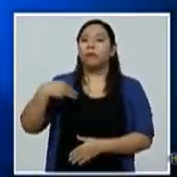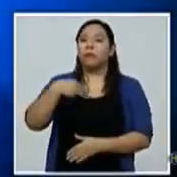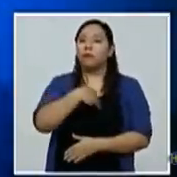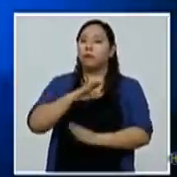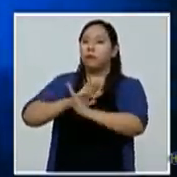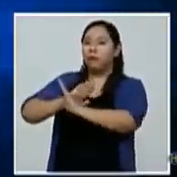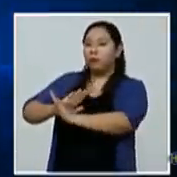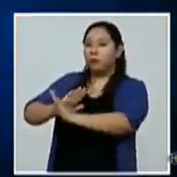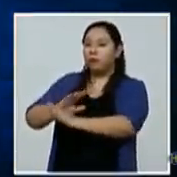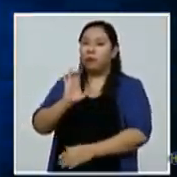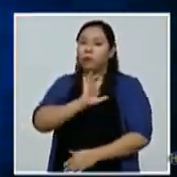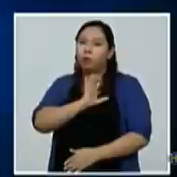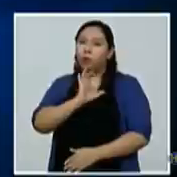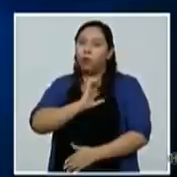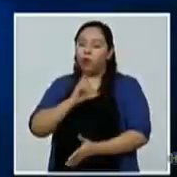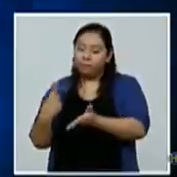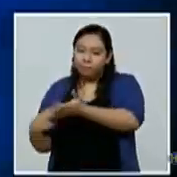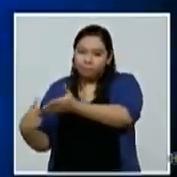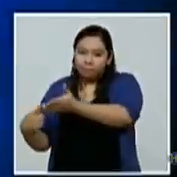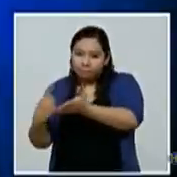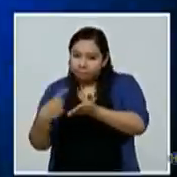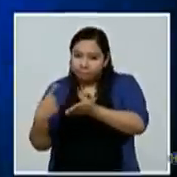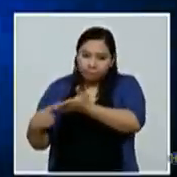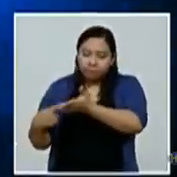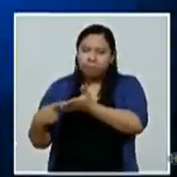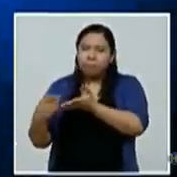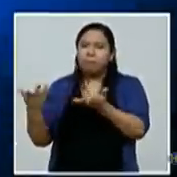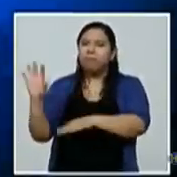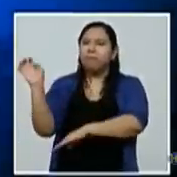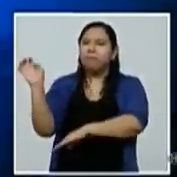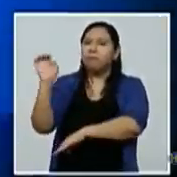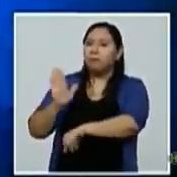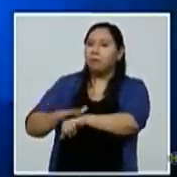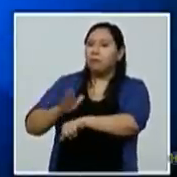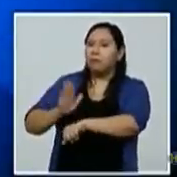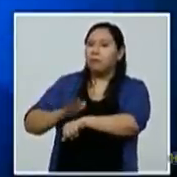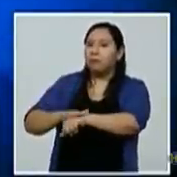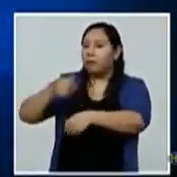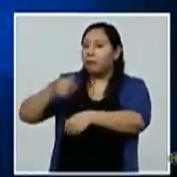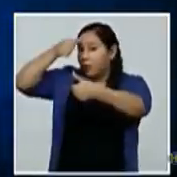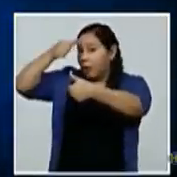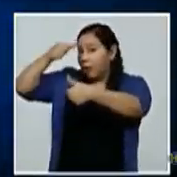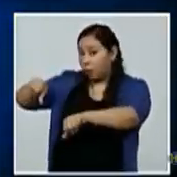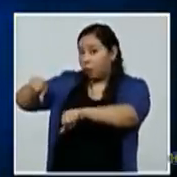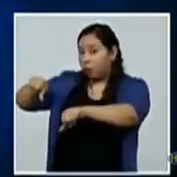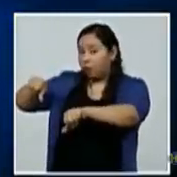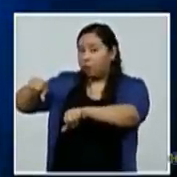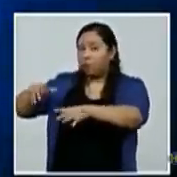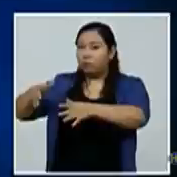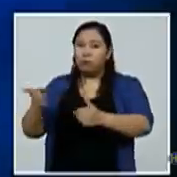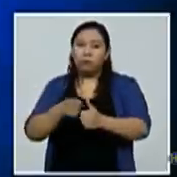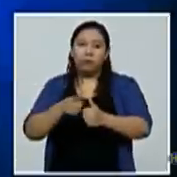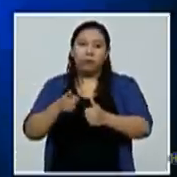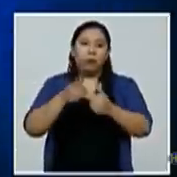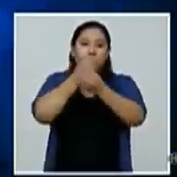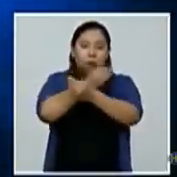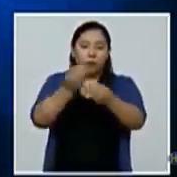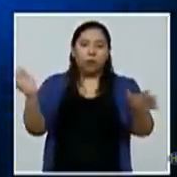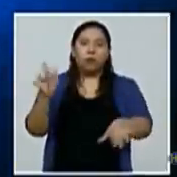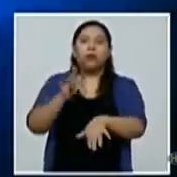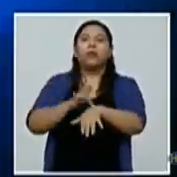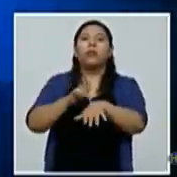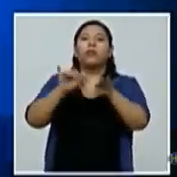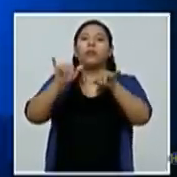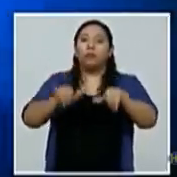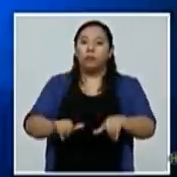de la Policía Nacional de Honduras y en el marco del Sistema Nacional de Gestión de Riesgo Sin Ager, comunica, primero, extender toque de